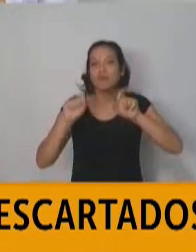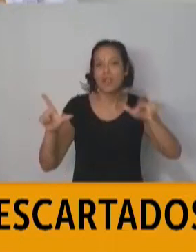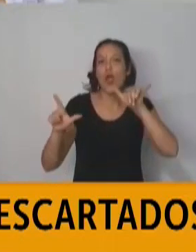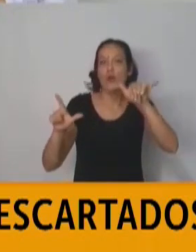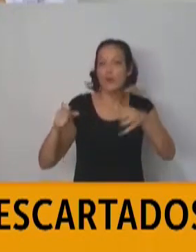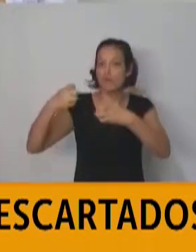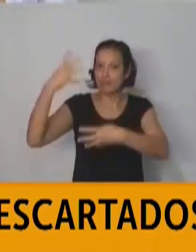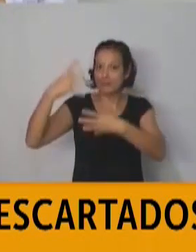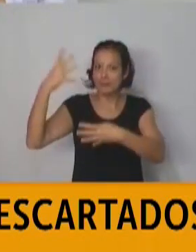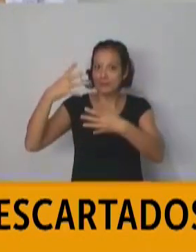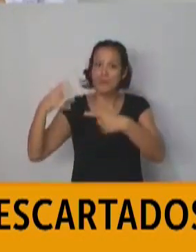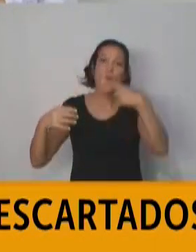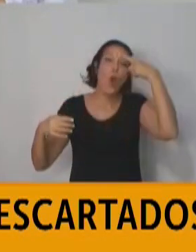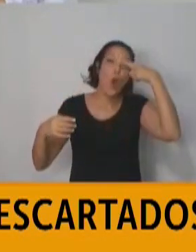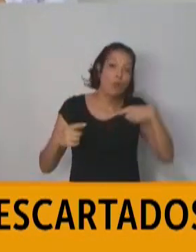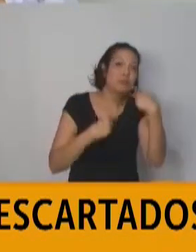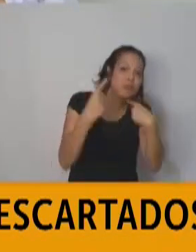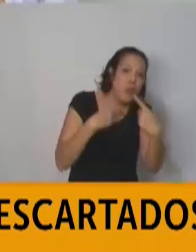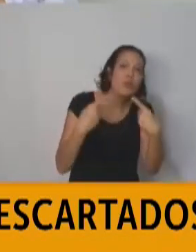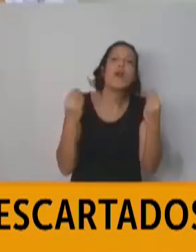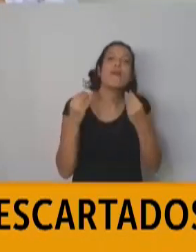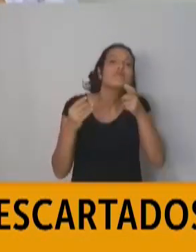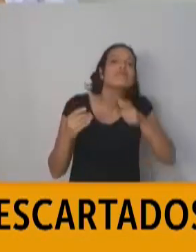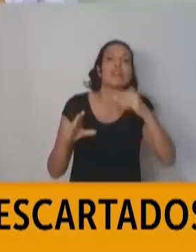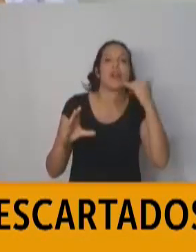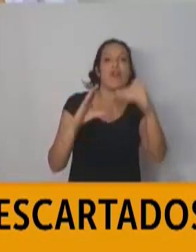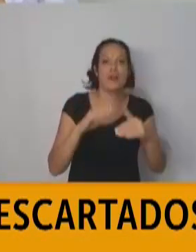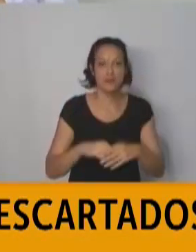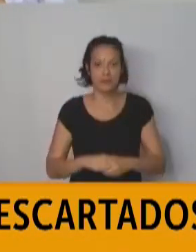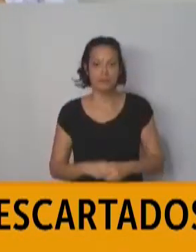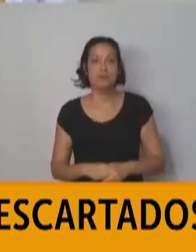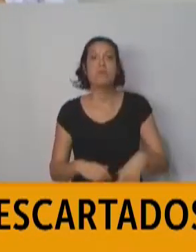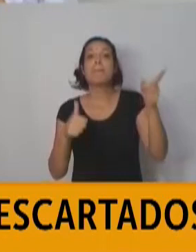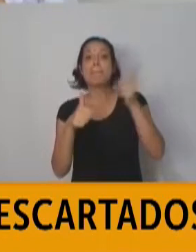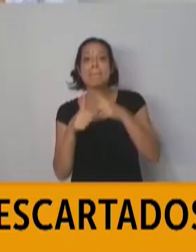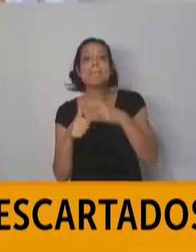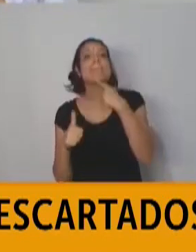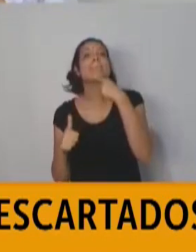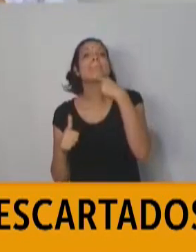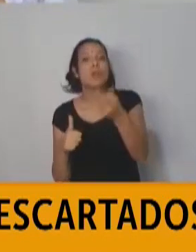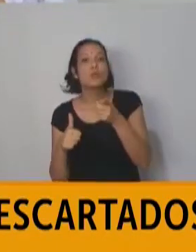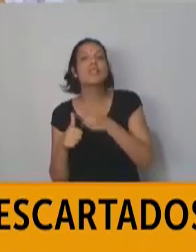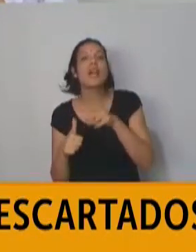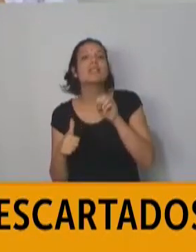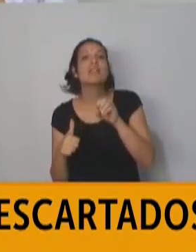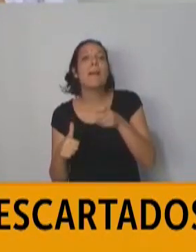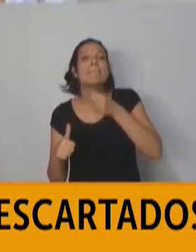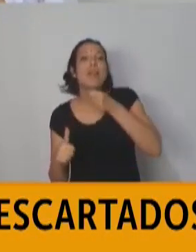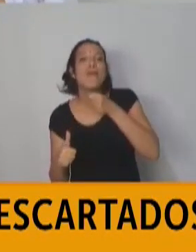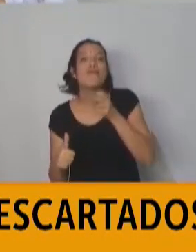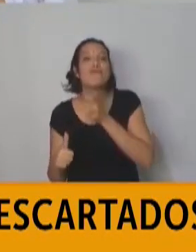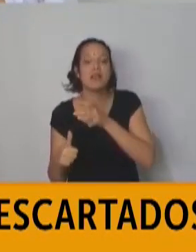serán respondidas correspondientemente por correo electrónico. La primera es de micrófono digital de Viale.